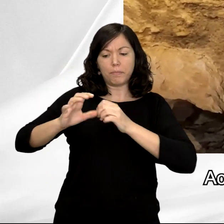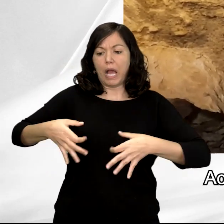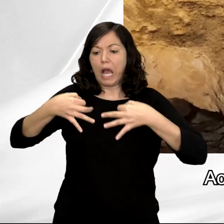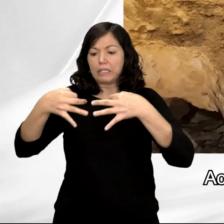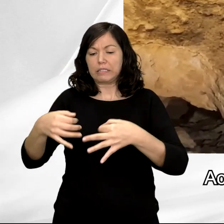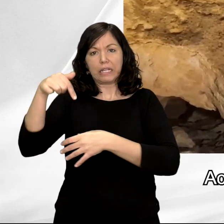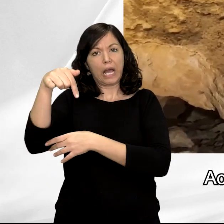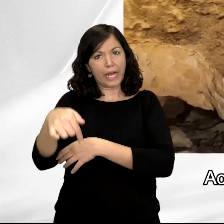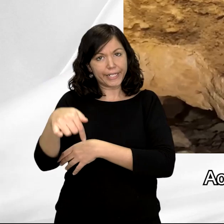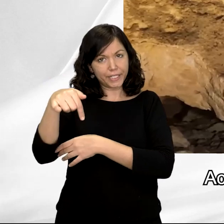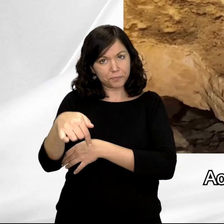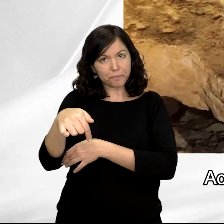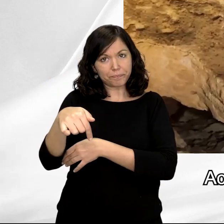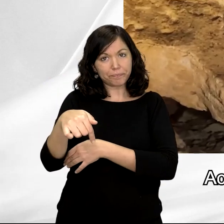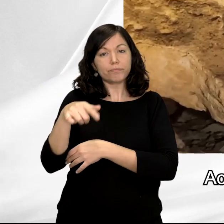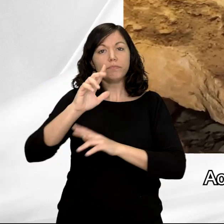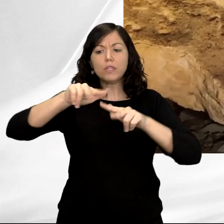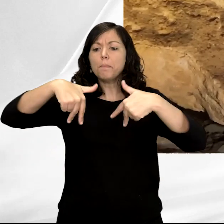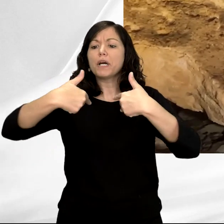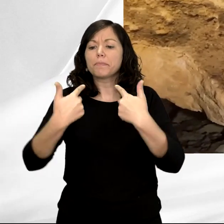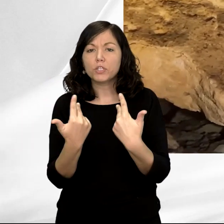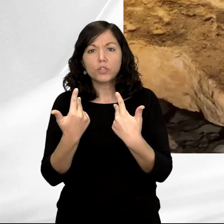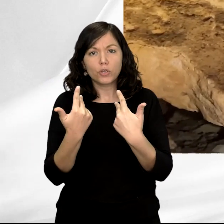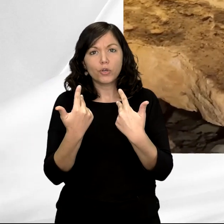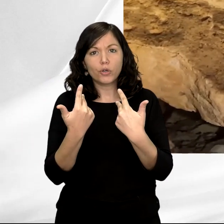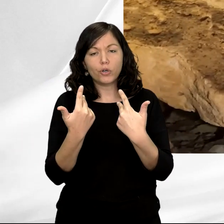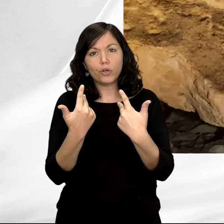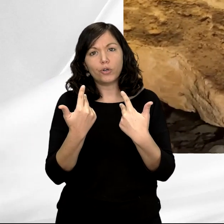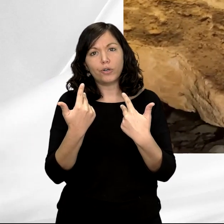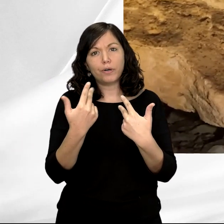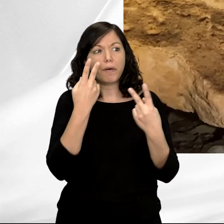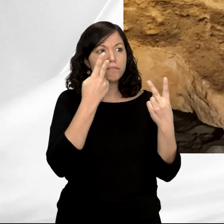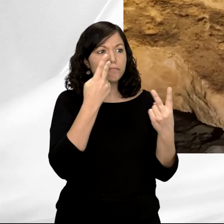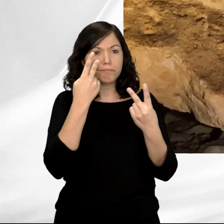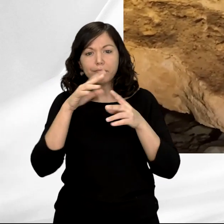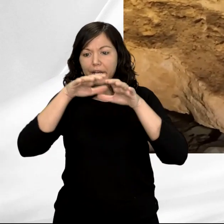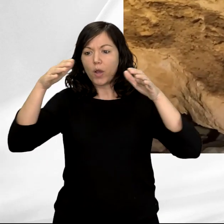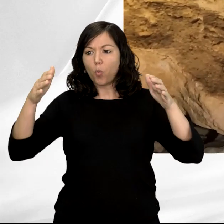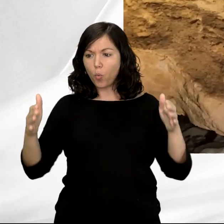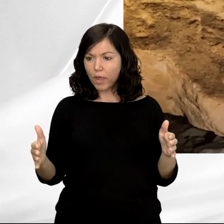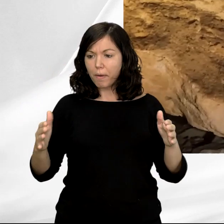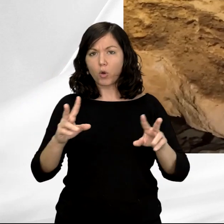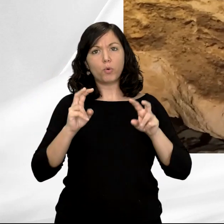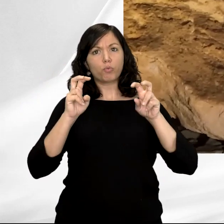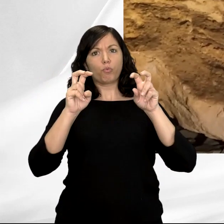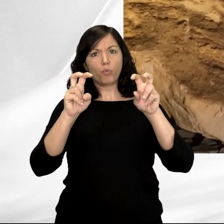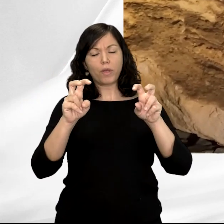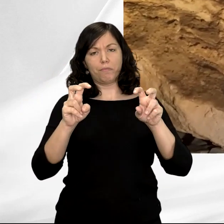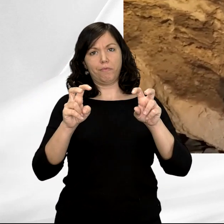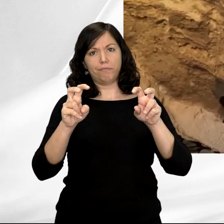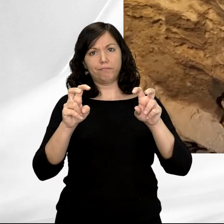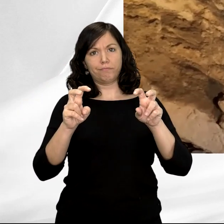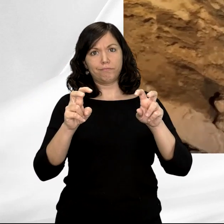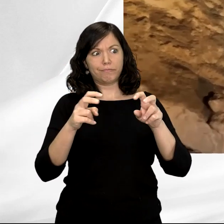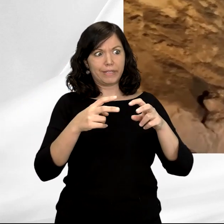bajando por este lugar, y eso les permitió ya identificar la cueva como inédita, como cueva que no